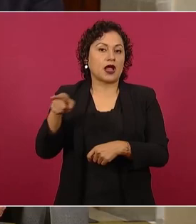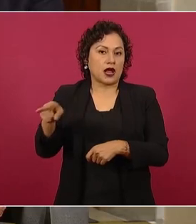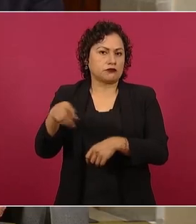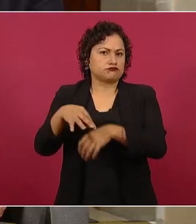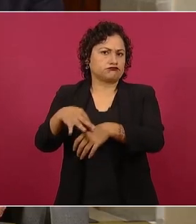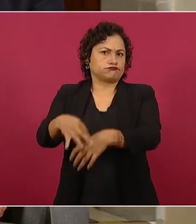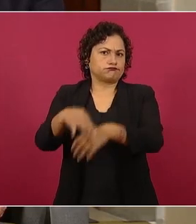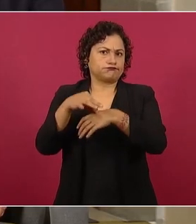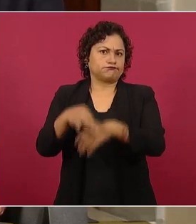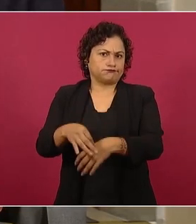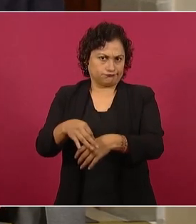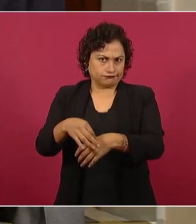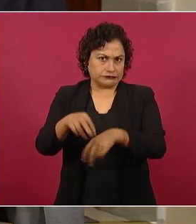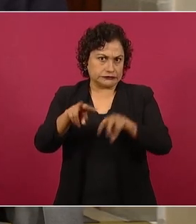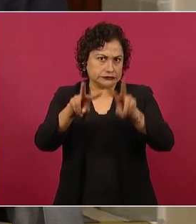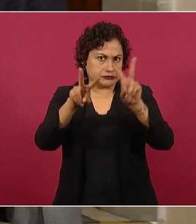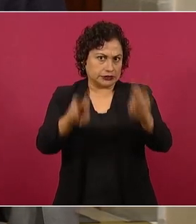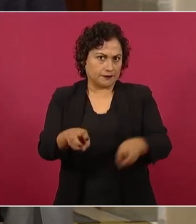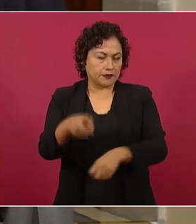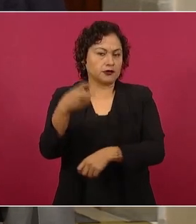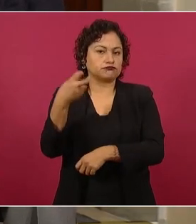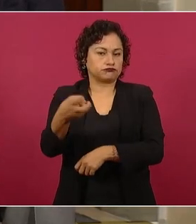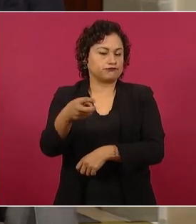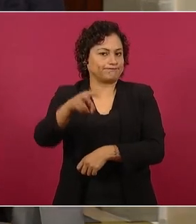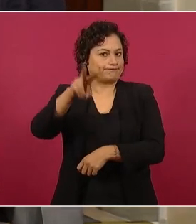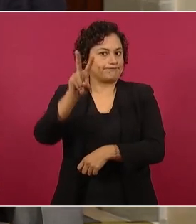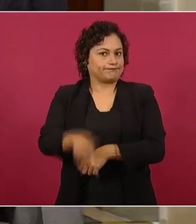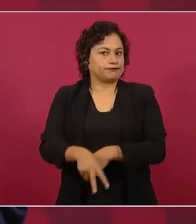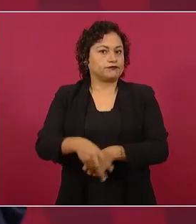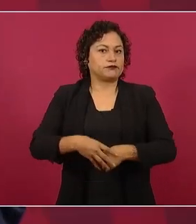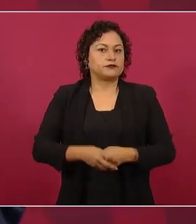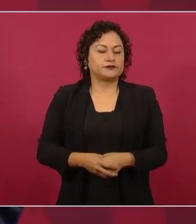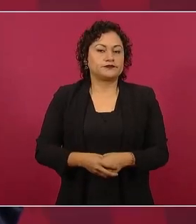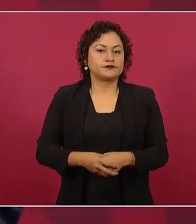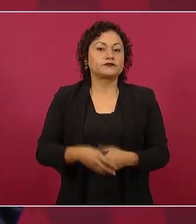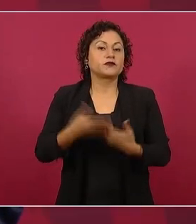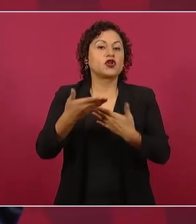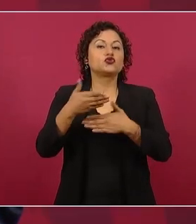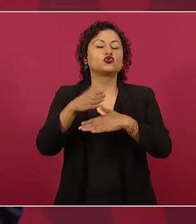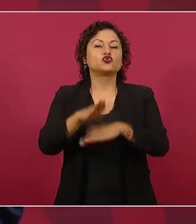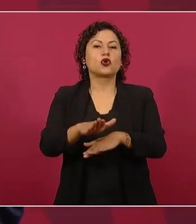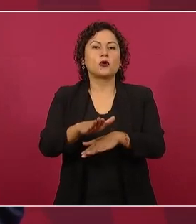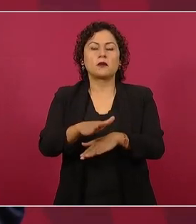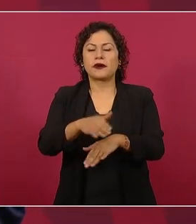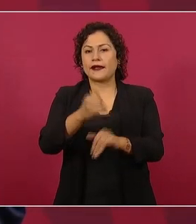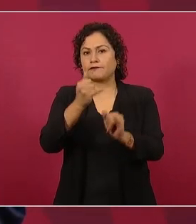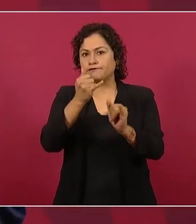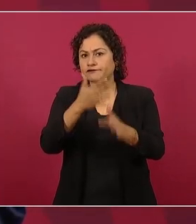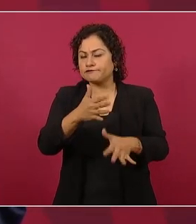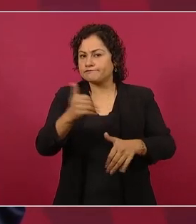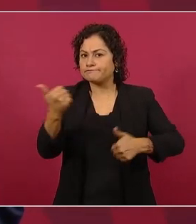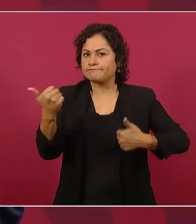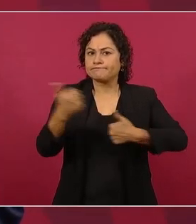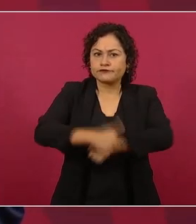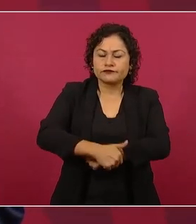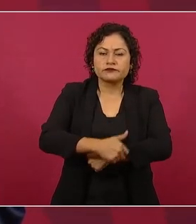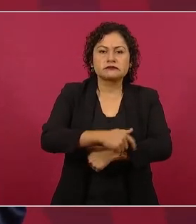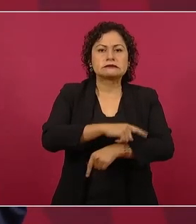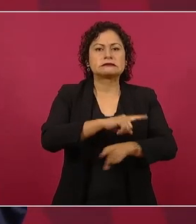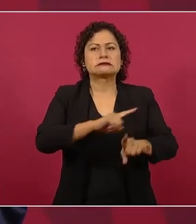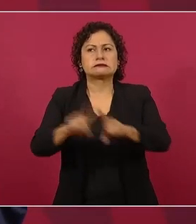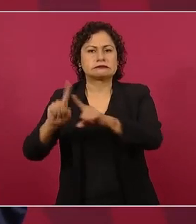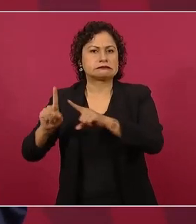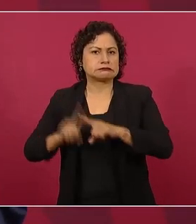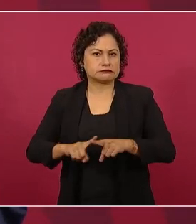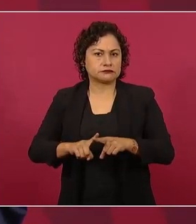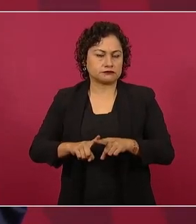irregularidades, fraudes. Entonces, se sabe